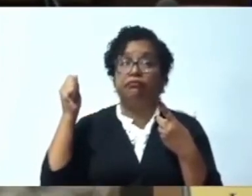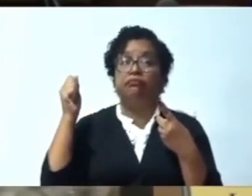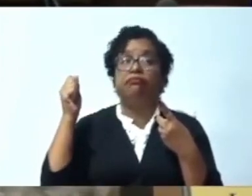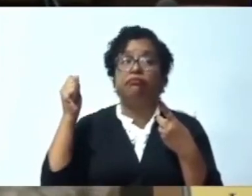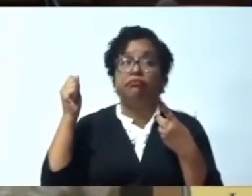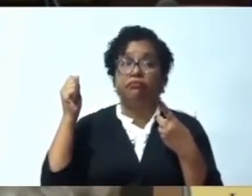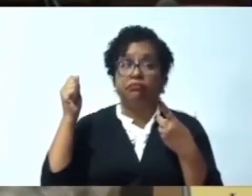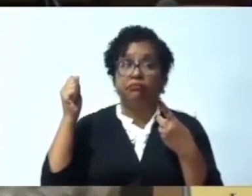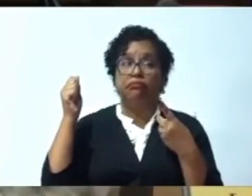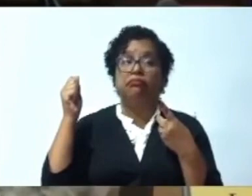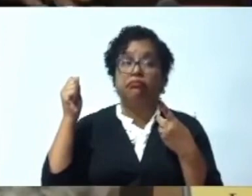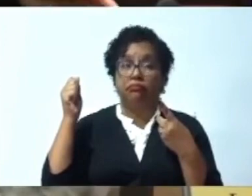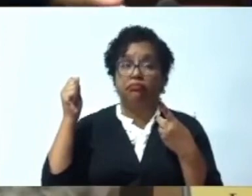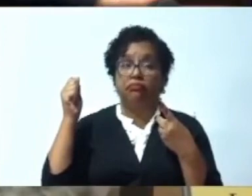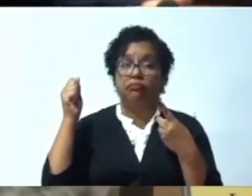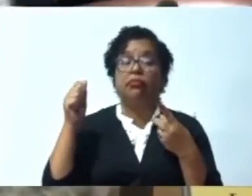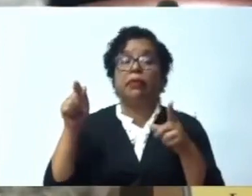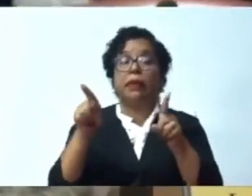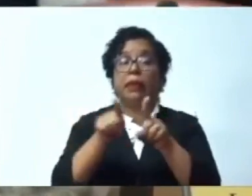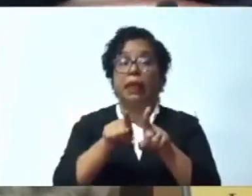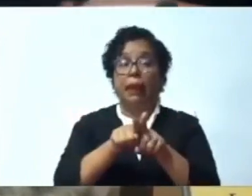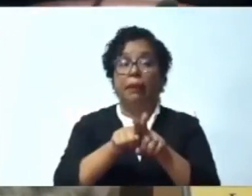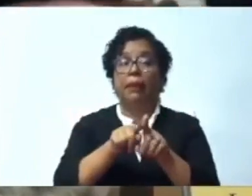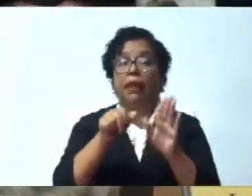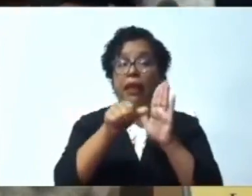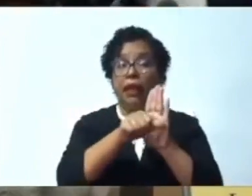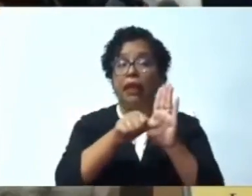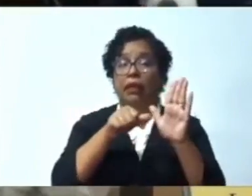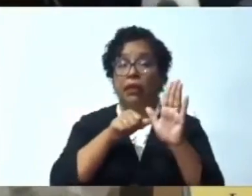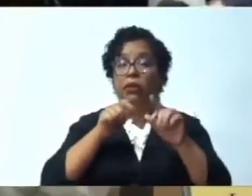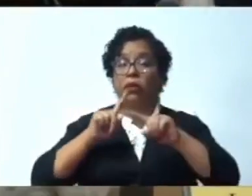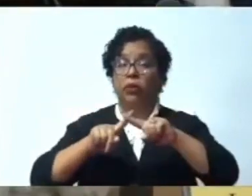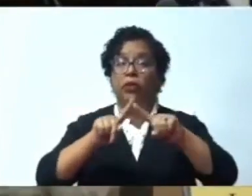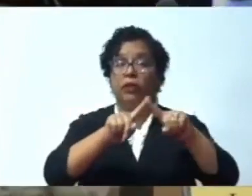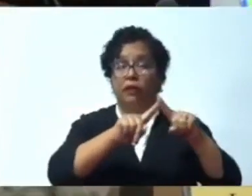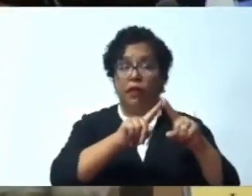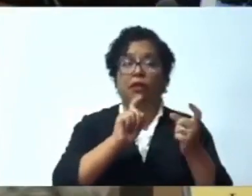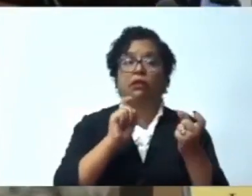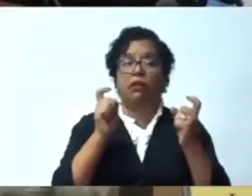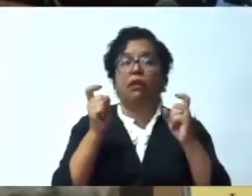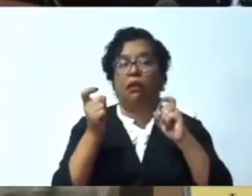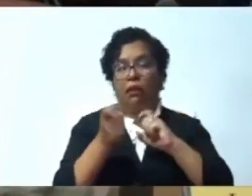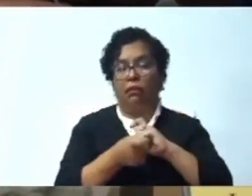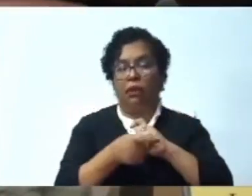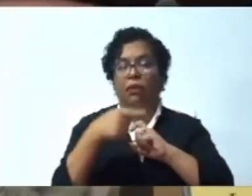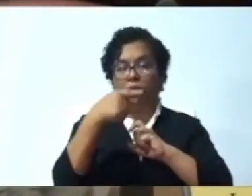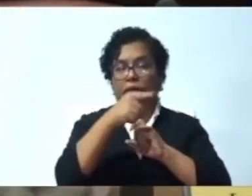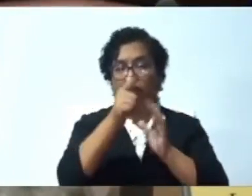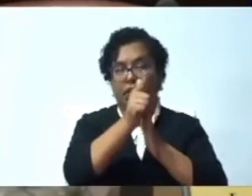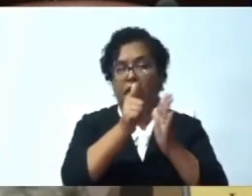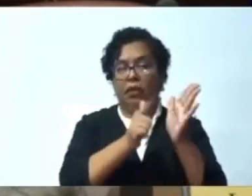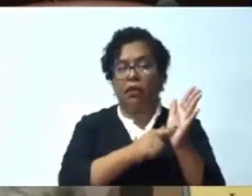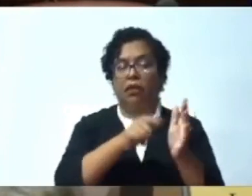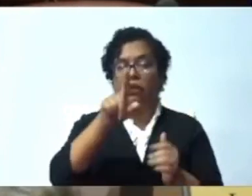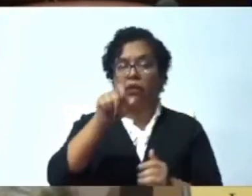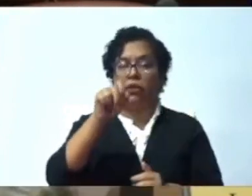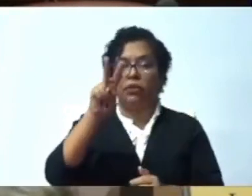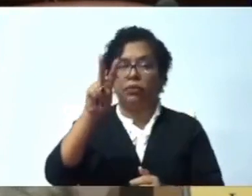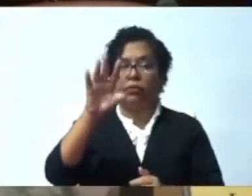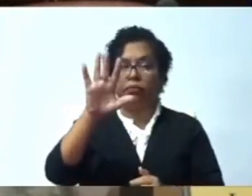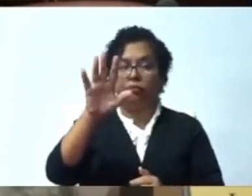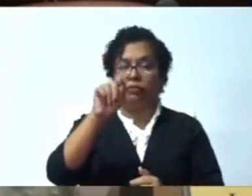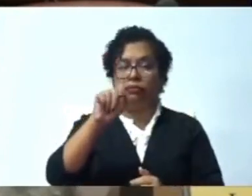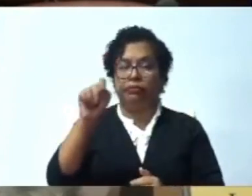ley, artículos de la Ley General de Electricidad 125.01. Pero además,